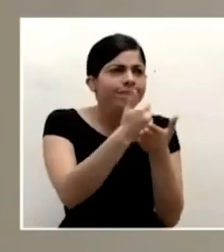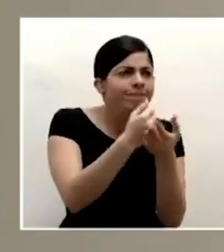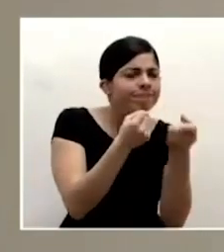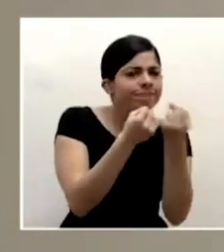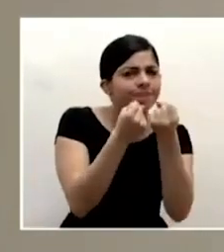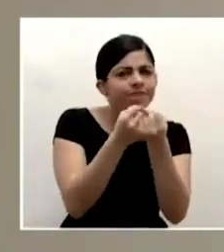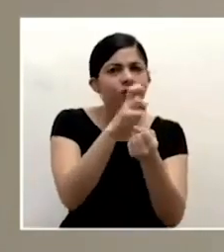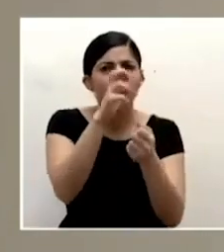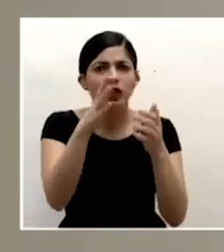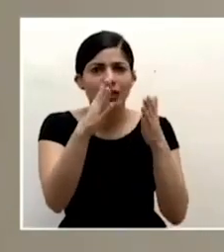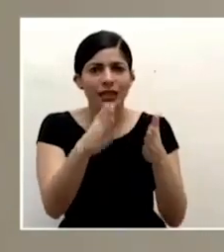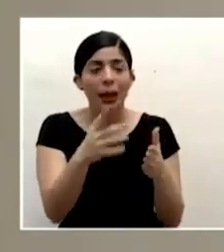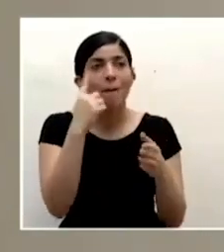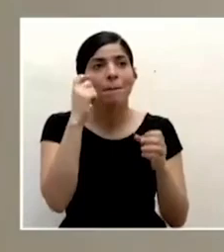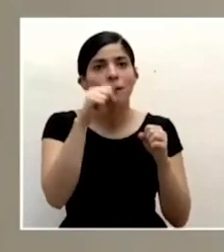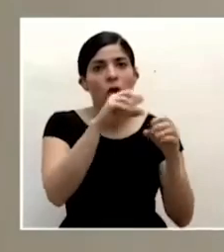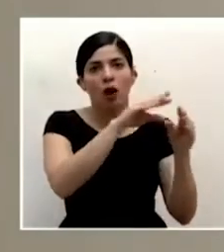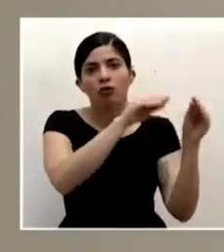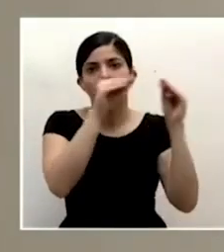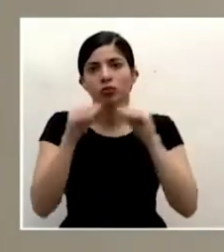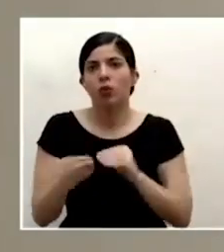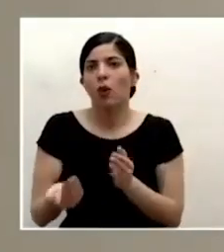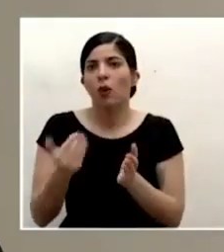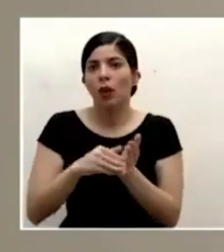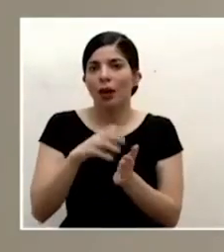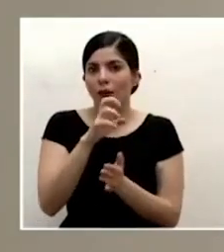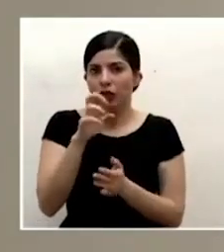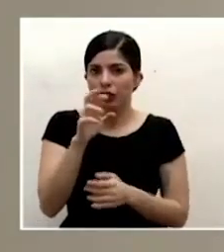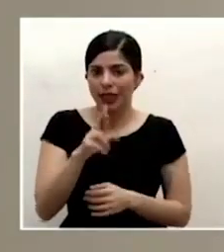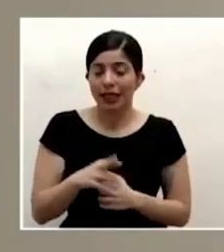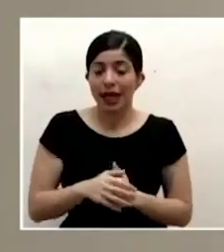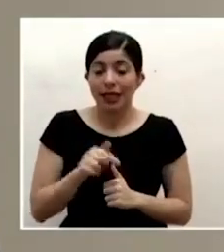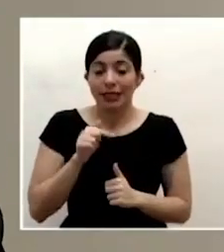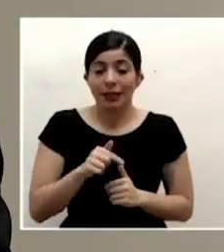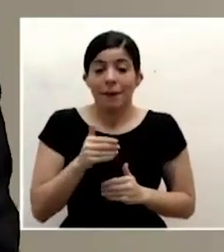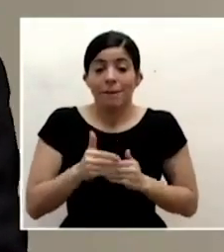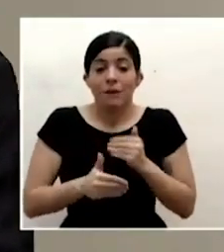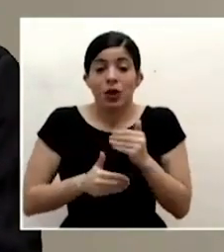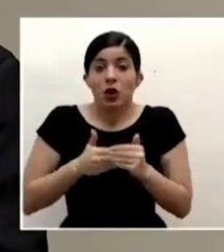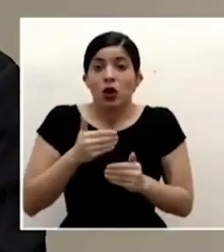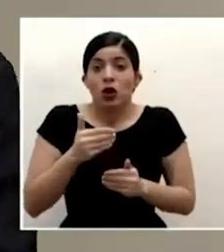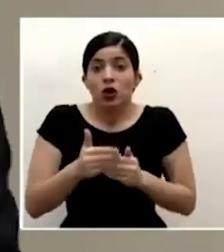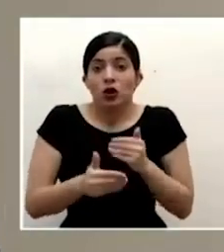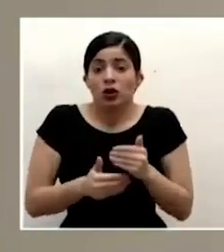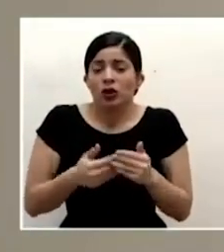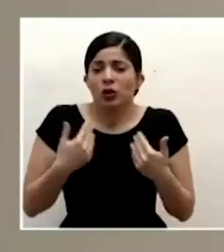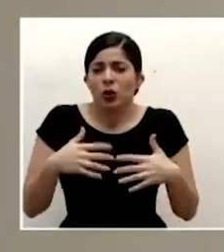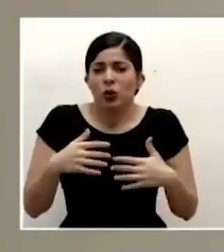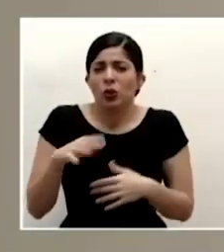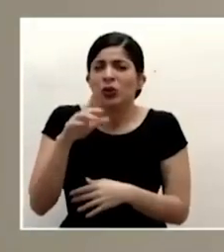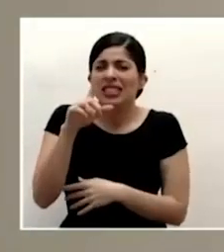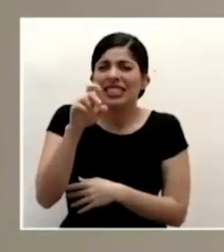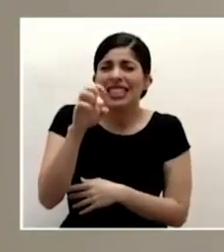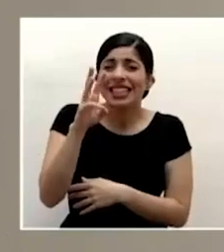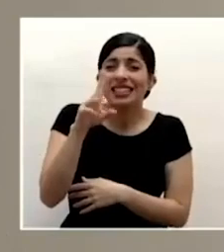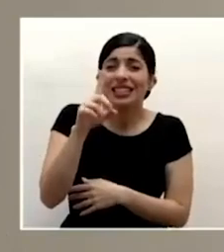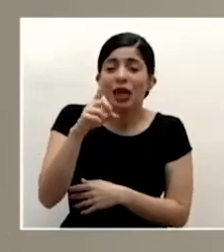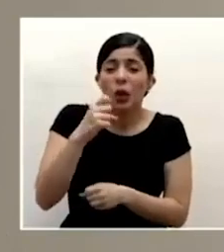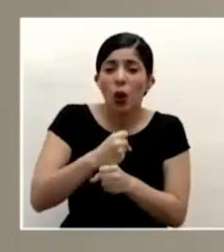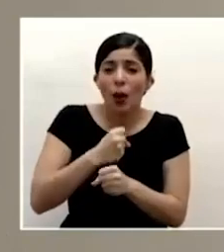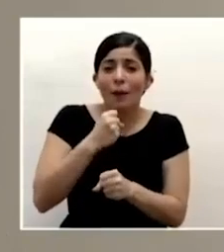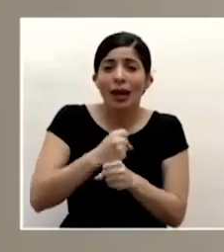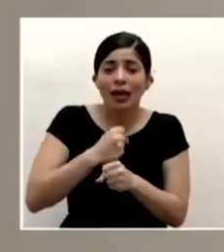repatear a costa rica este proceso ha involucrado 161 operaciones aeronáuticas